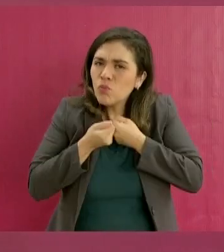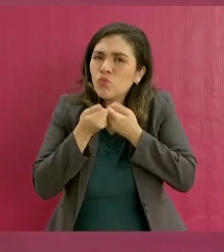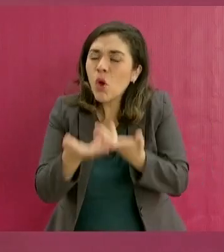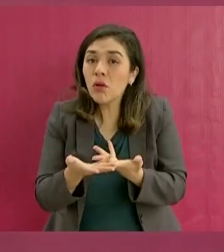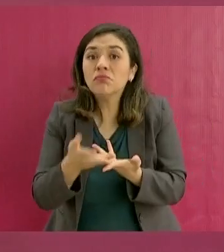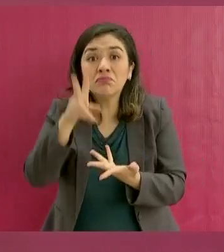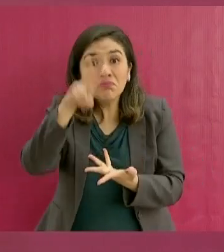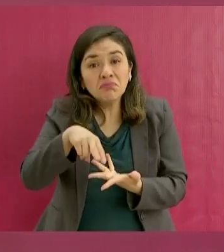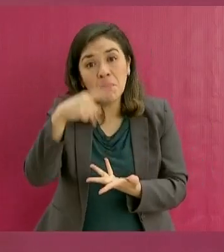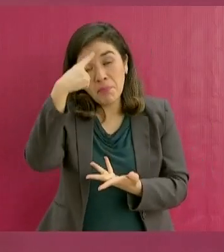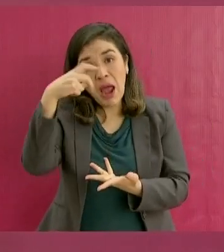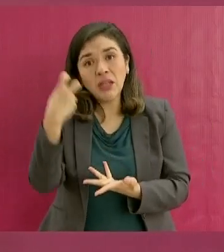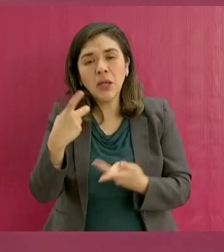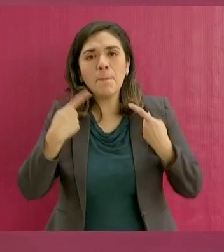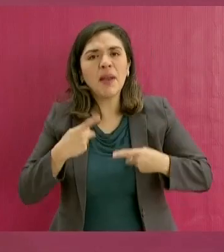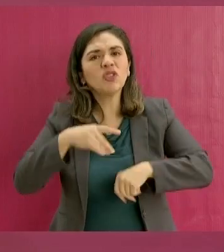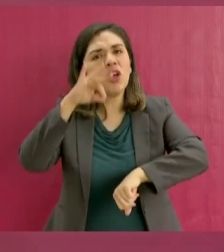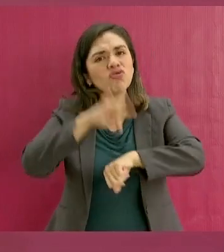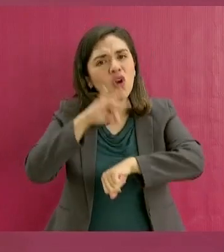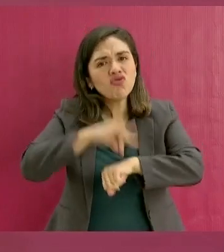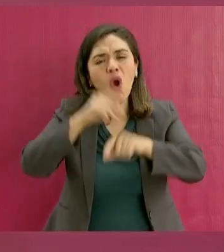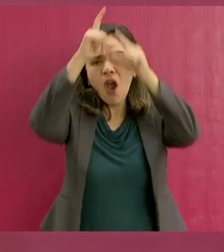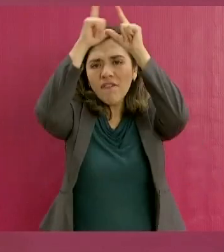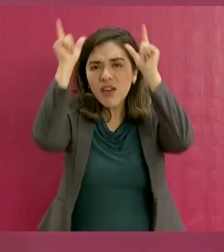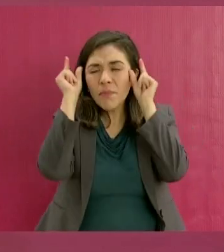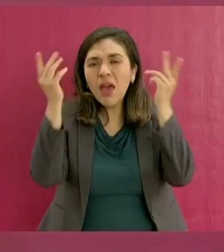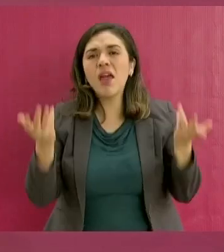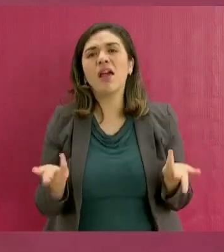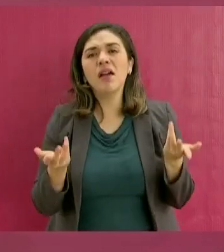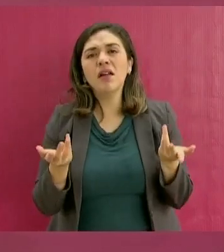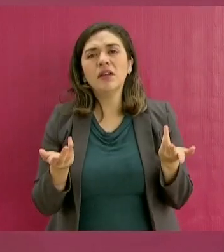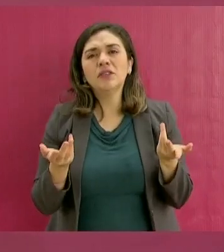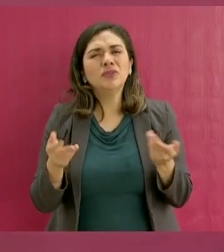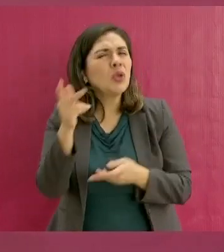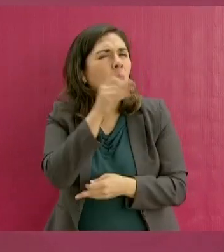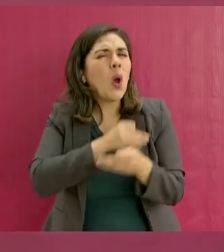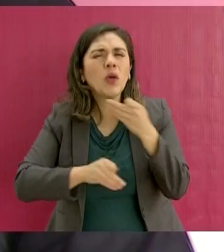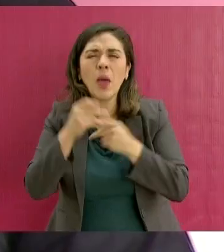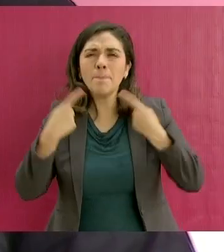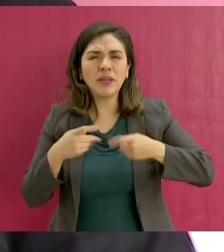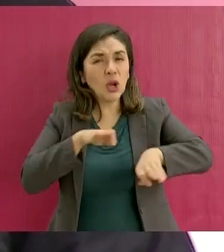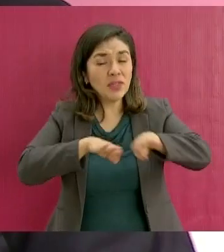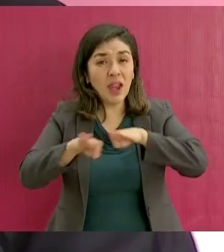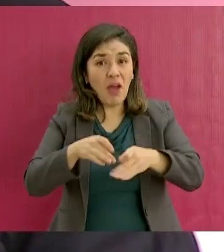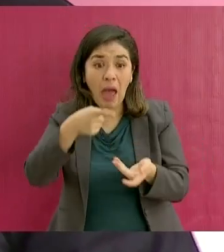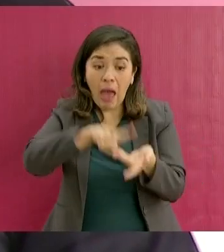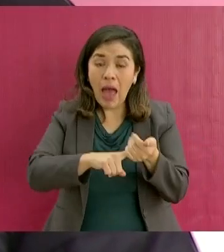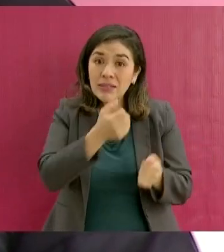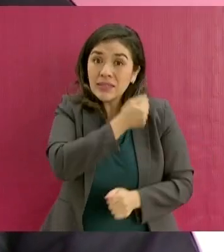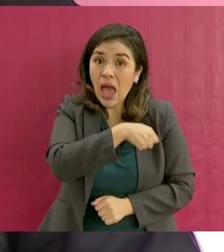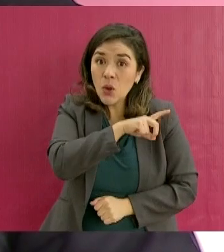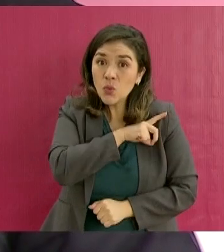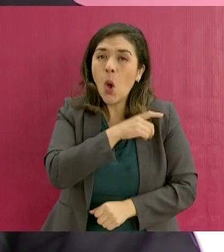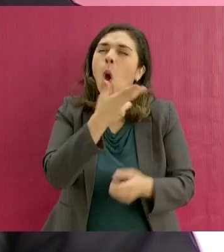de médicos, de enfermeras, de todos los trabajadores de la salud.